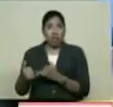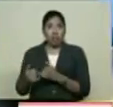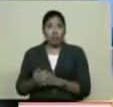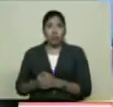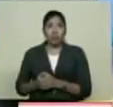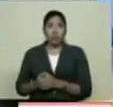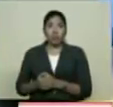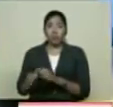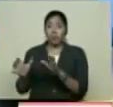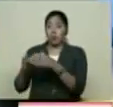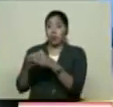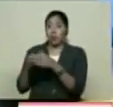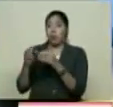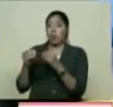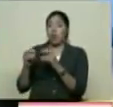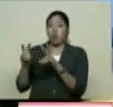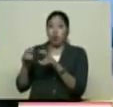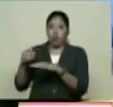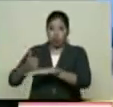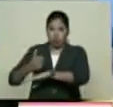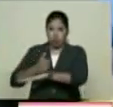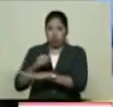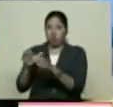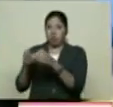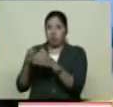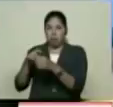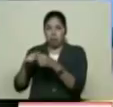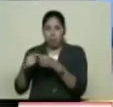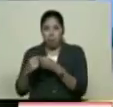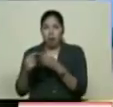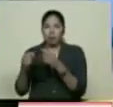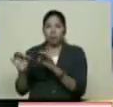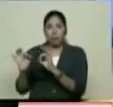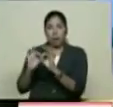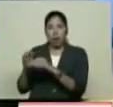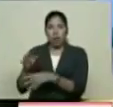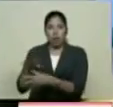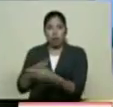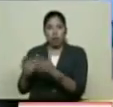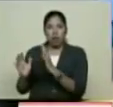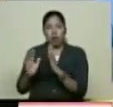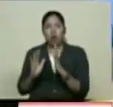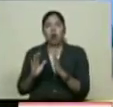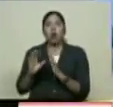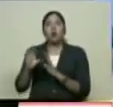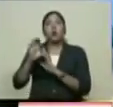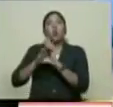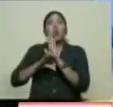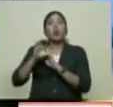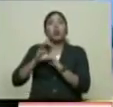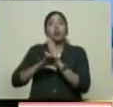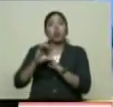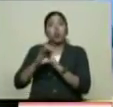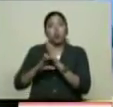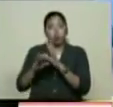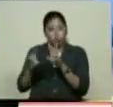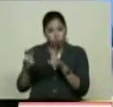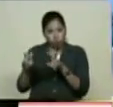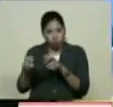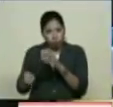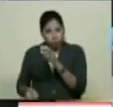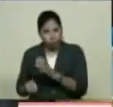azulita Con sus nuevas autoridades Estamos preparando Toda una serie de cursos Incluso Tendientes pues A A